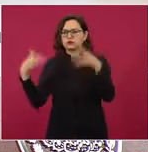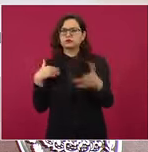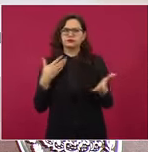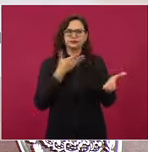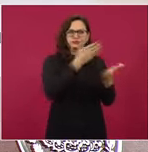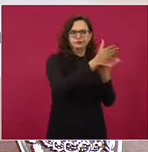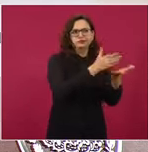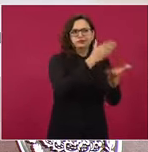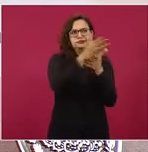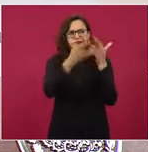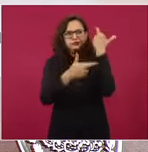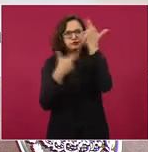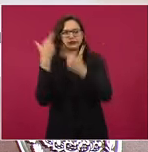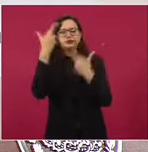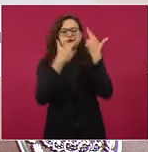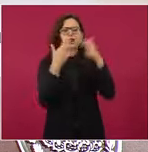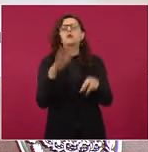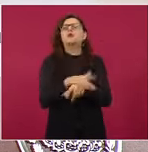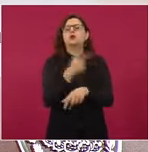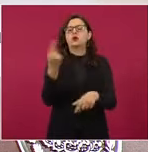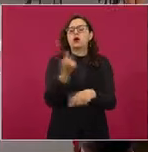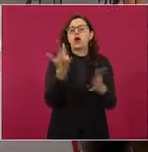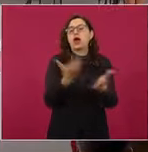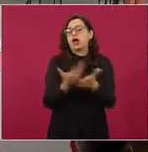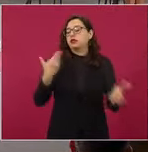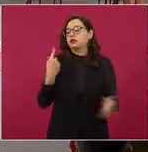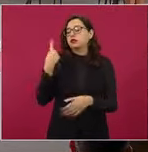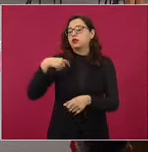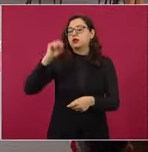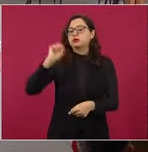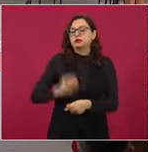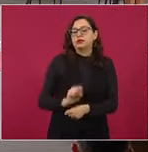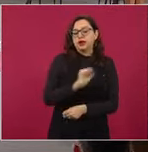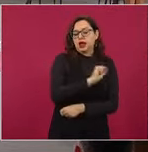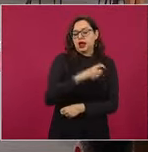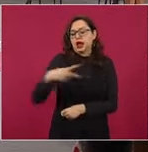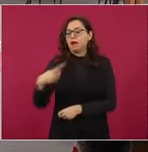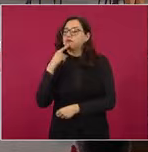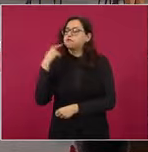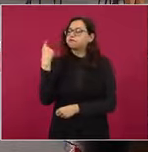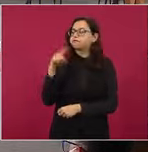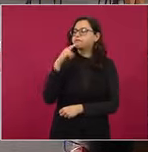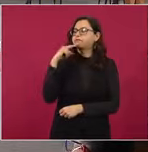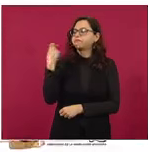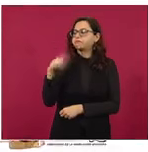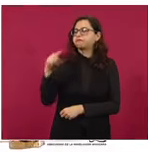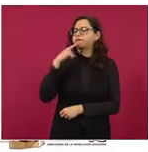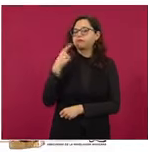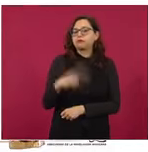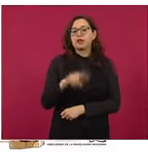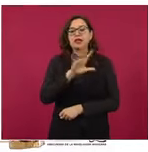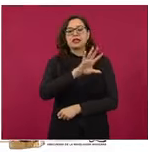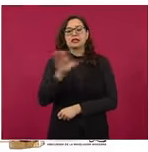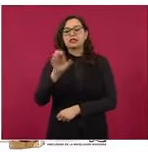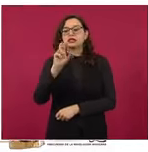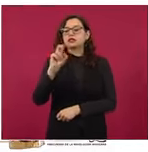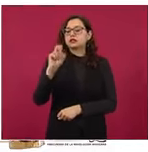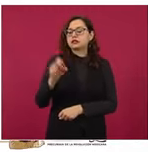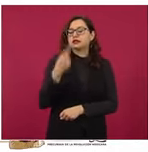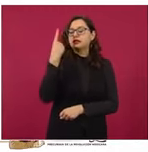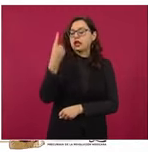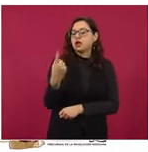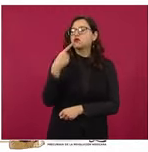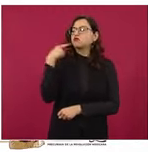y quejas a través de la app del litro por litro y que la semana pasada atendimos 531 quejas o denuncias a través de